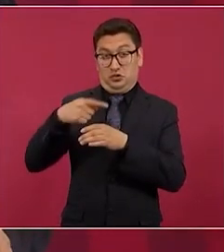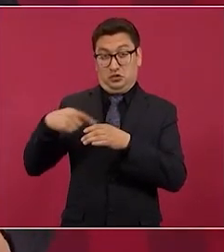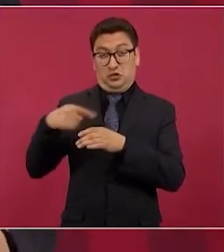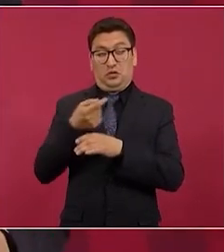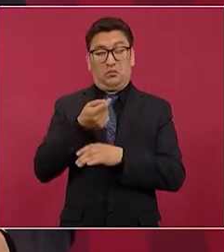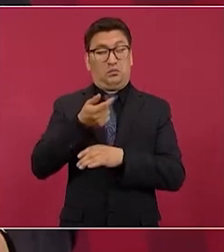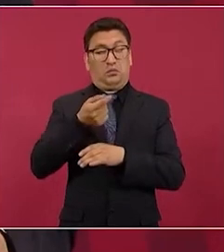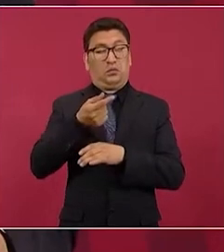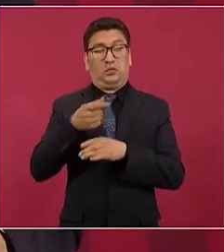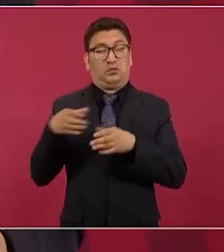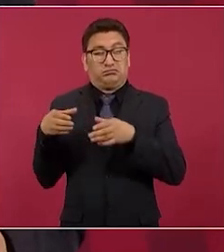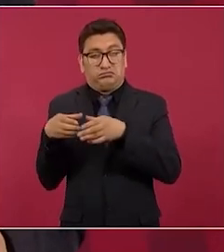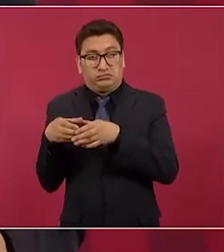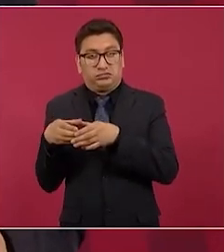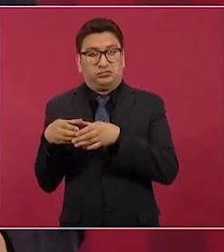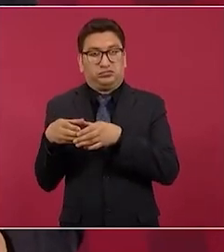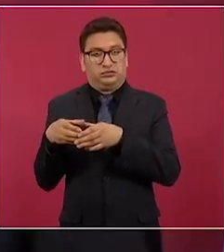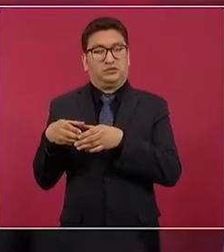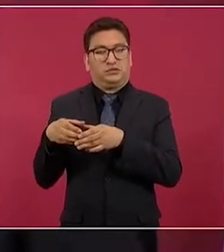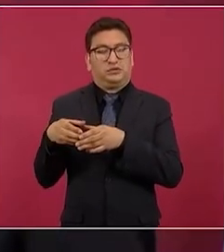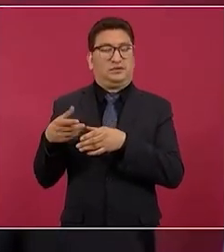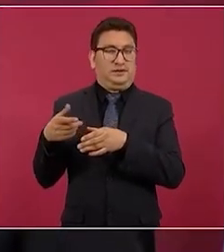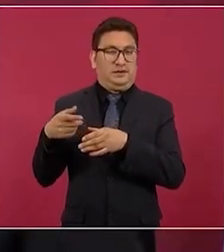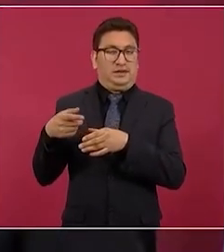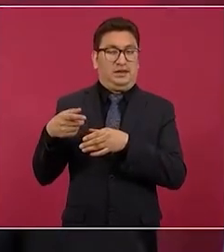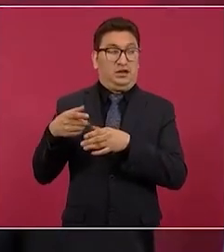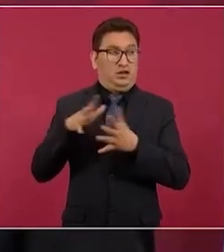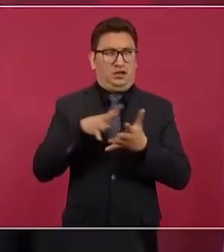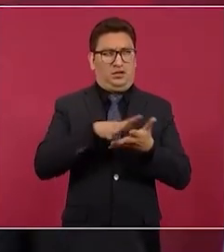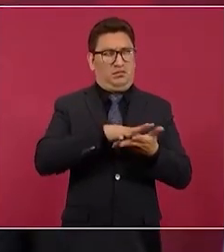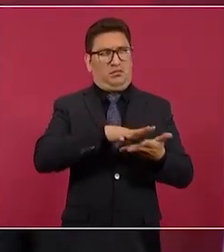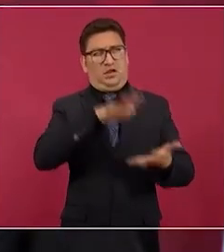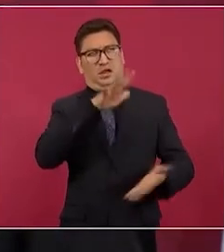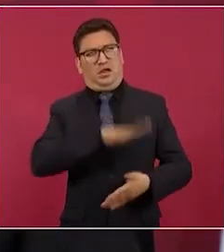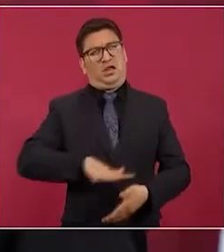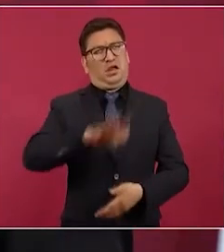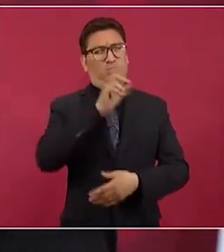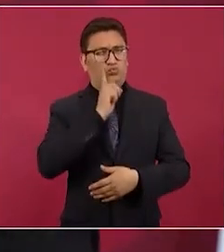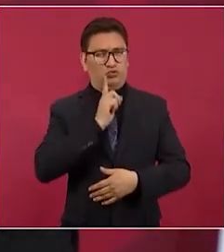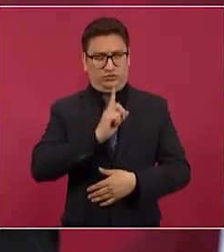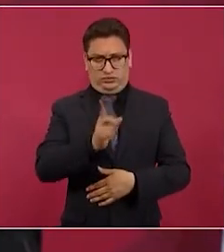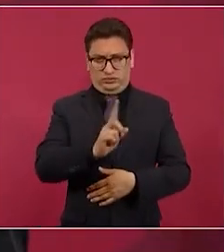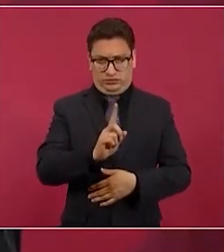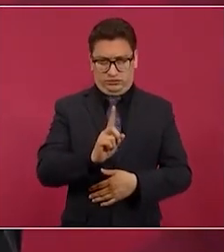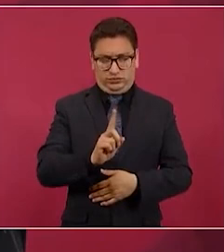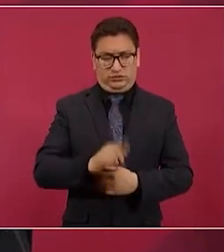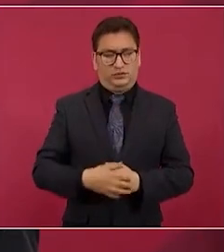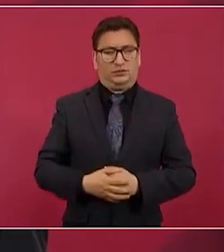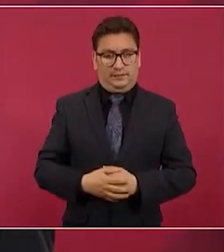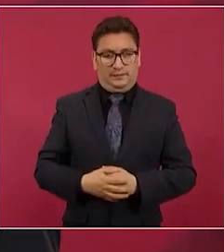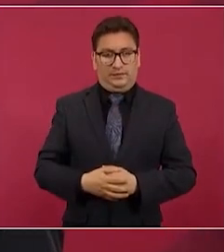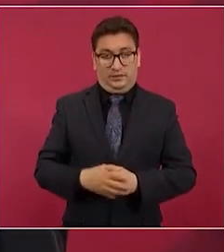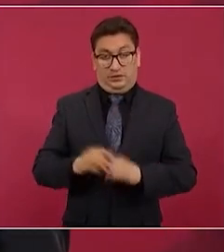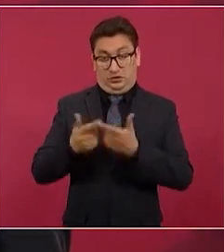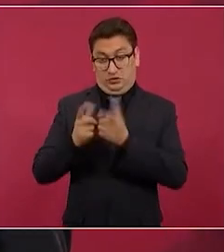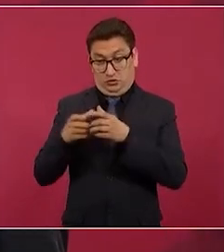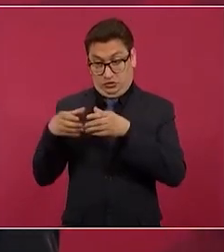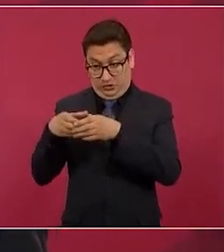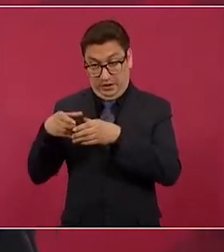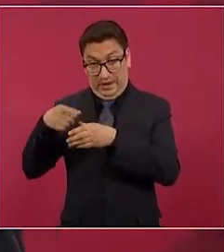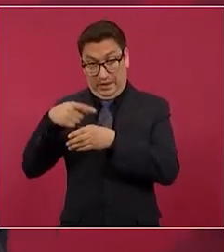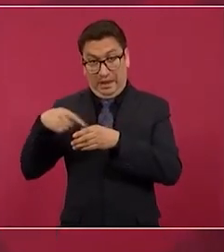minoritario, no la mayoría de las mujeres, se fue sobre la